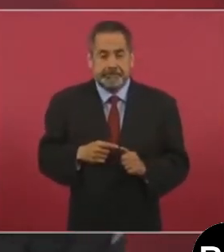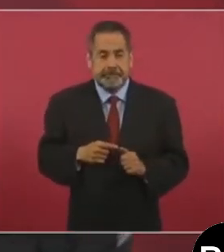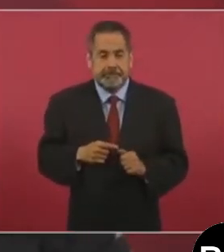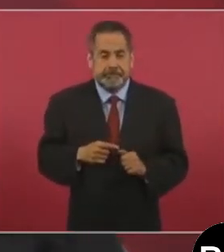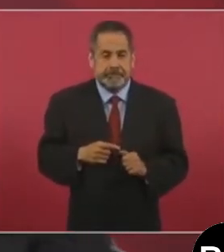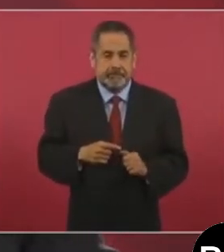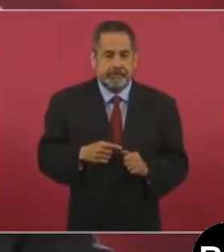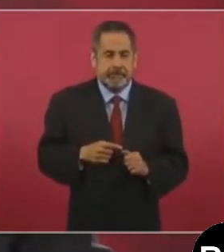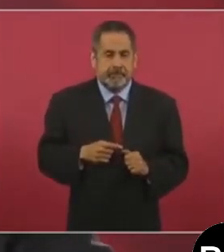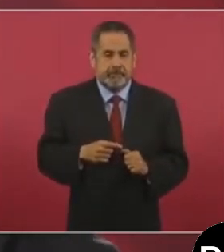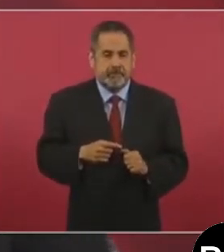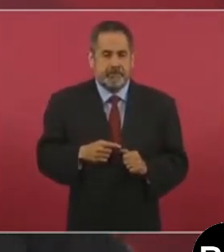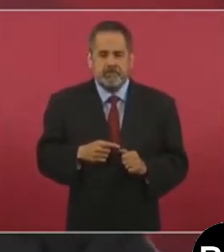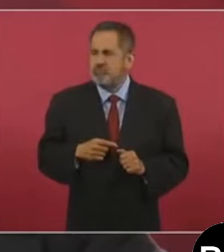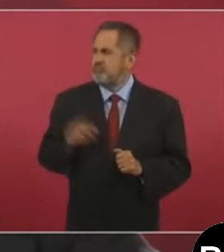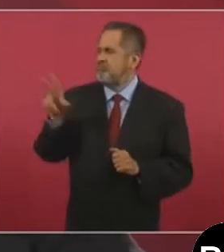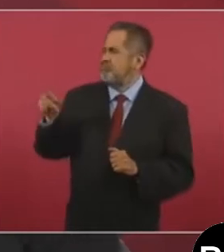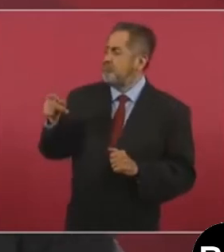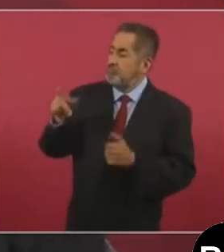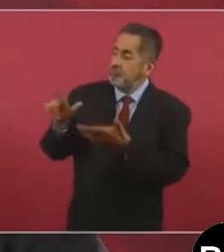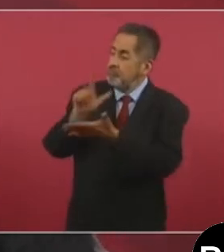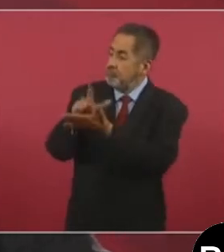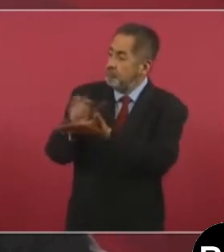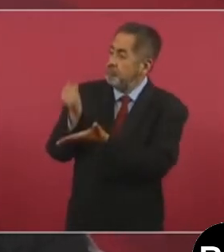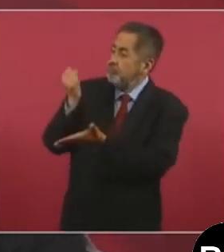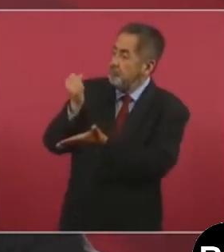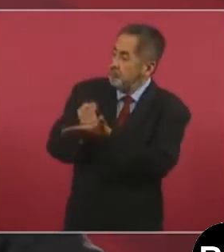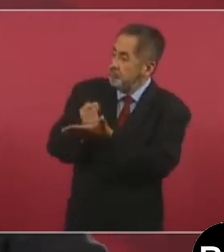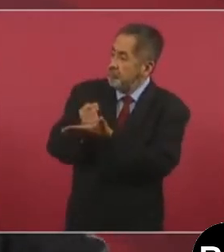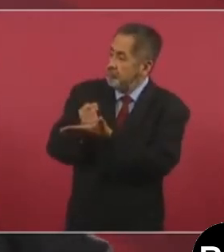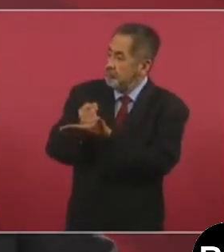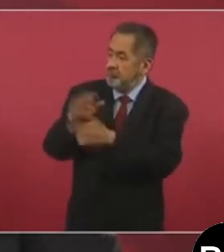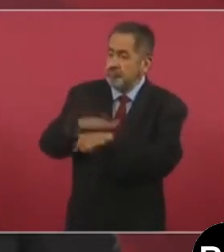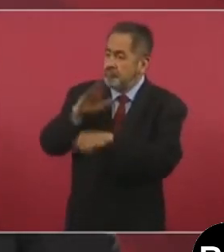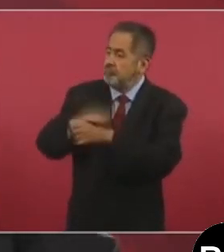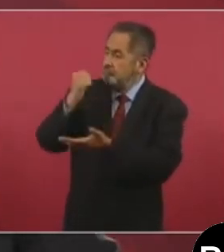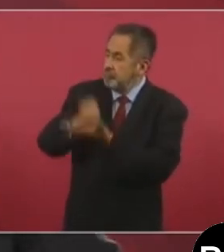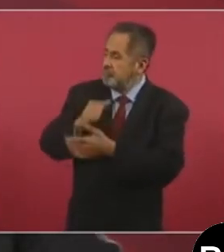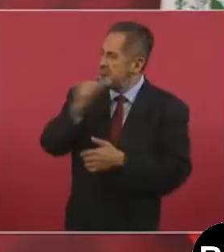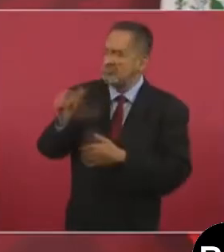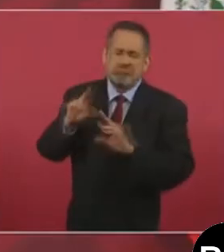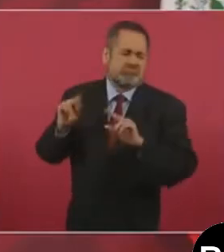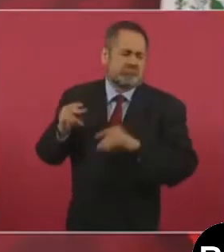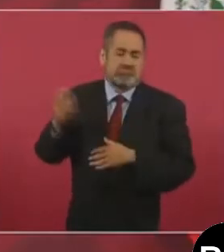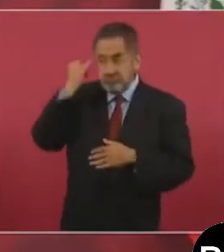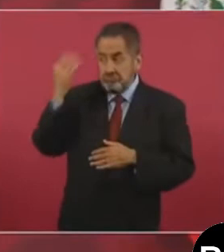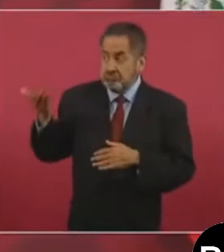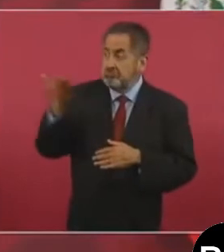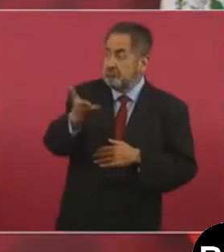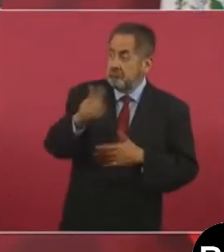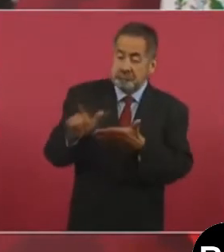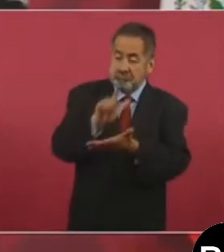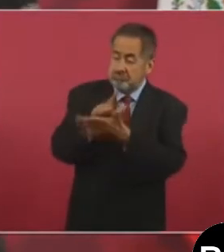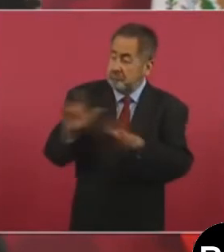No vamos a aprobar nada que envíe como iniciativa de